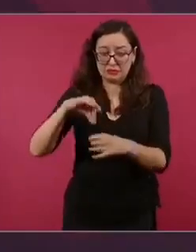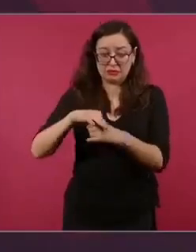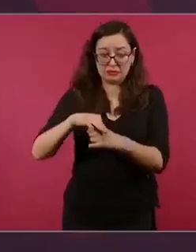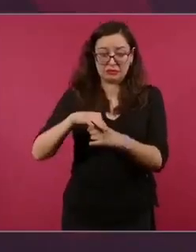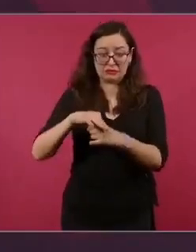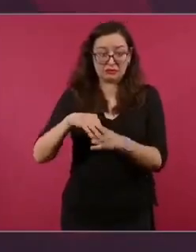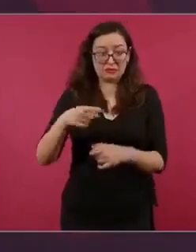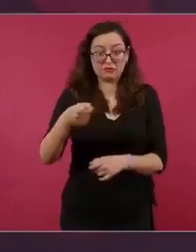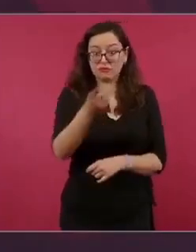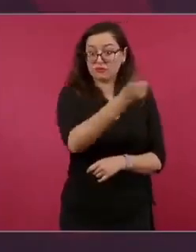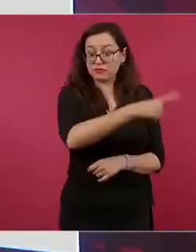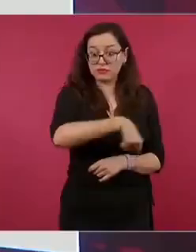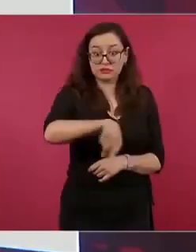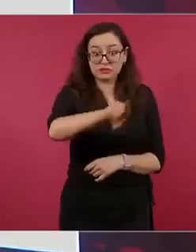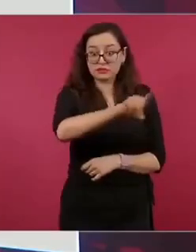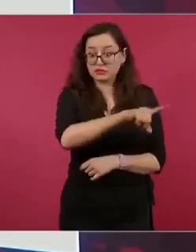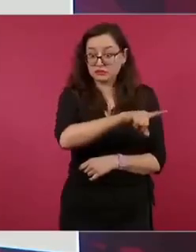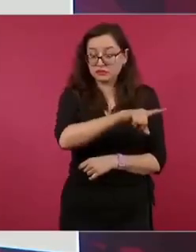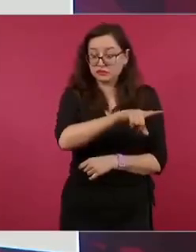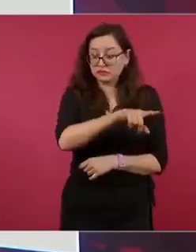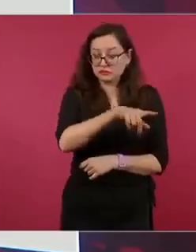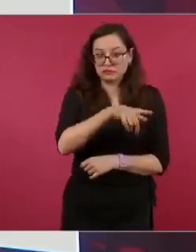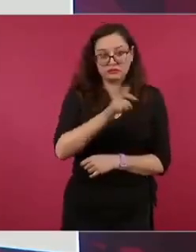más que es mi estado,